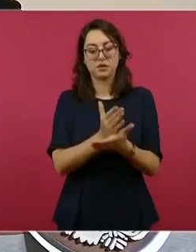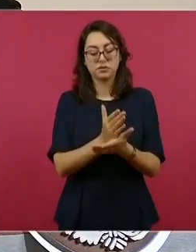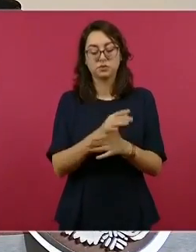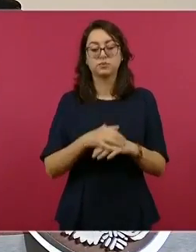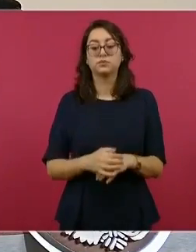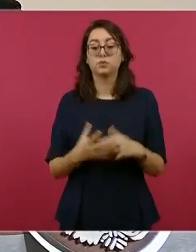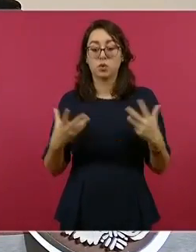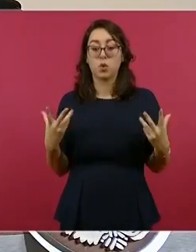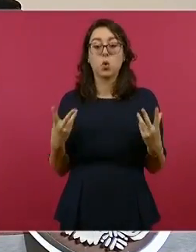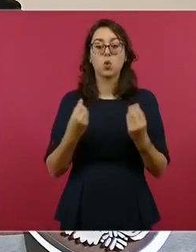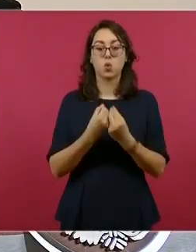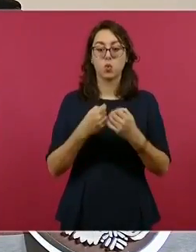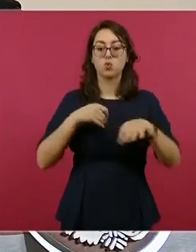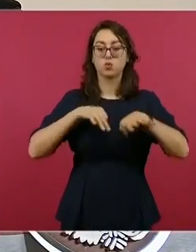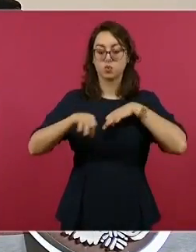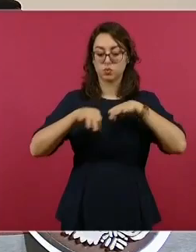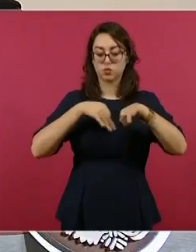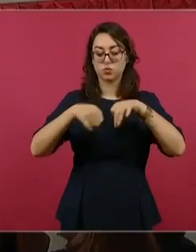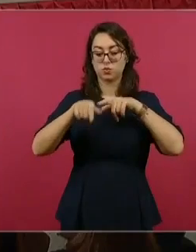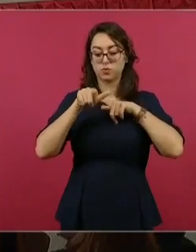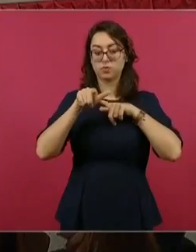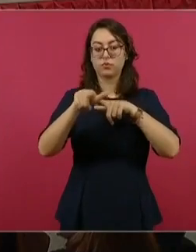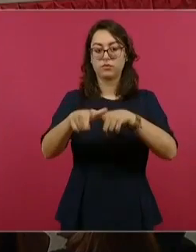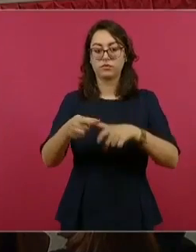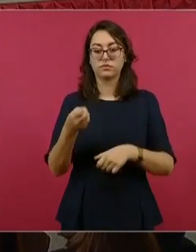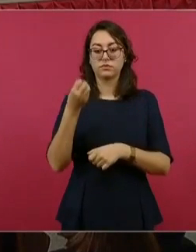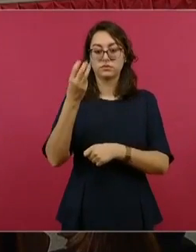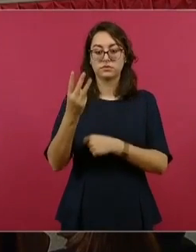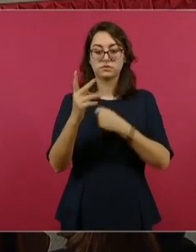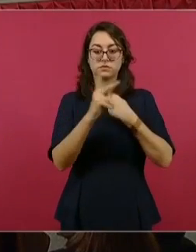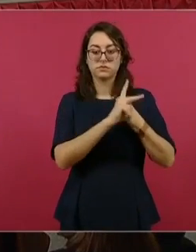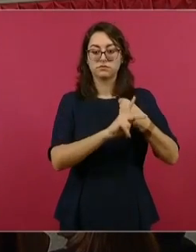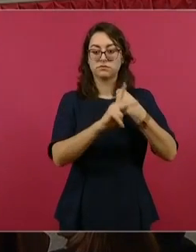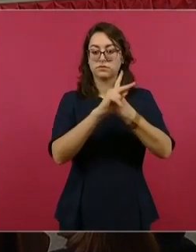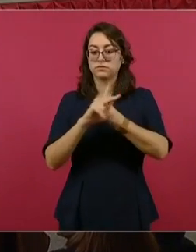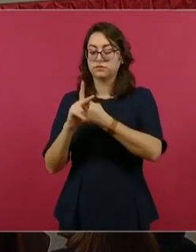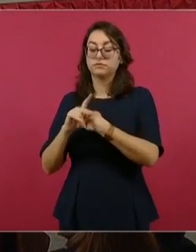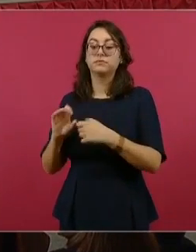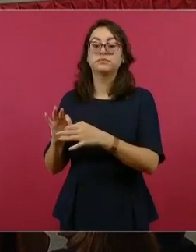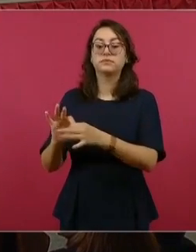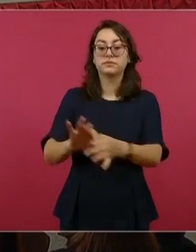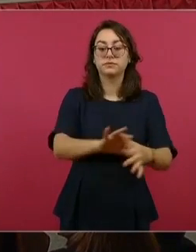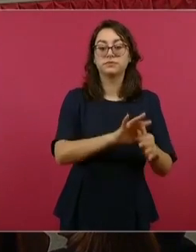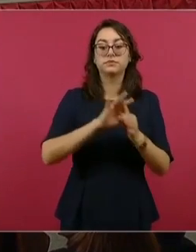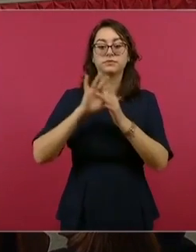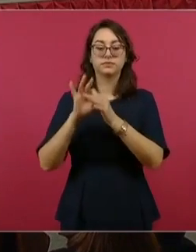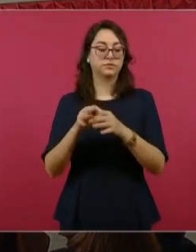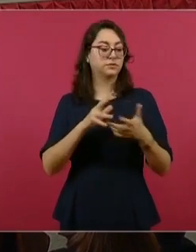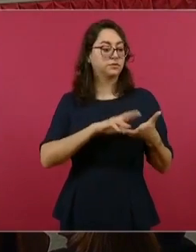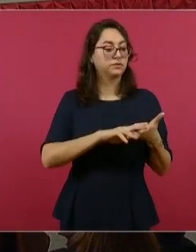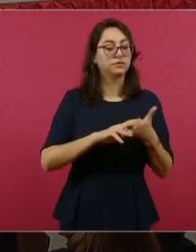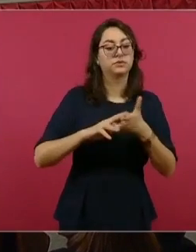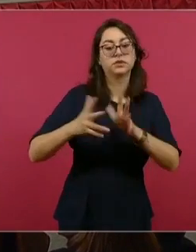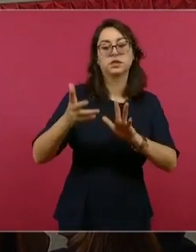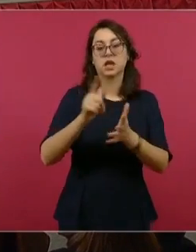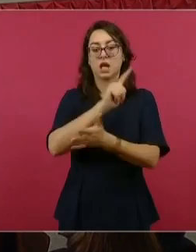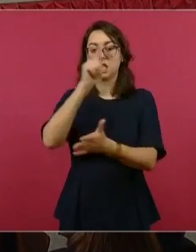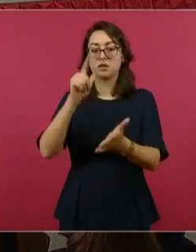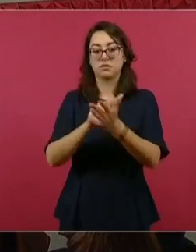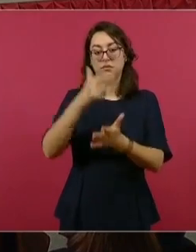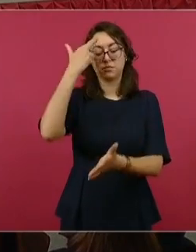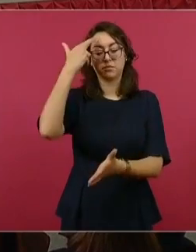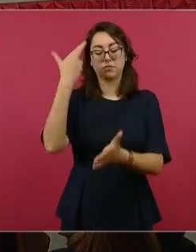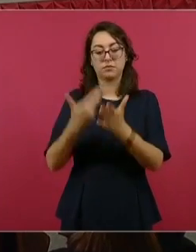trabajando de manera coordinada las tres naciones para frenar la incidencia de delitos y que quede muy